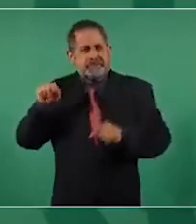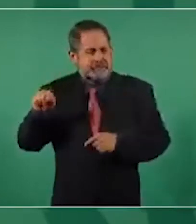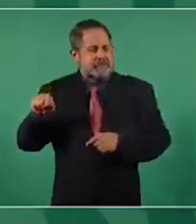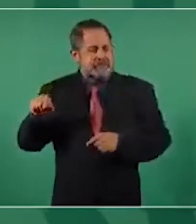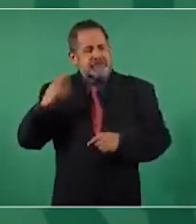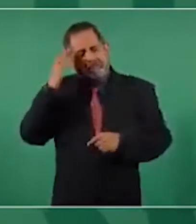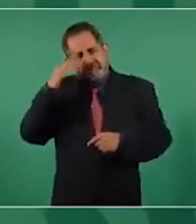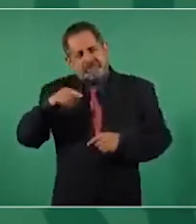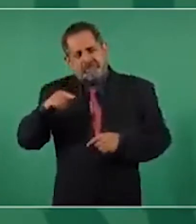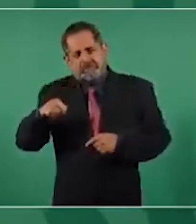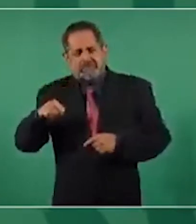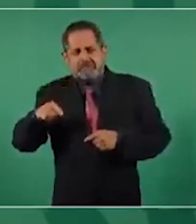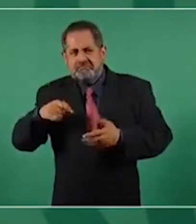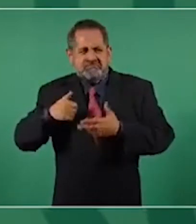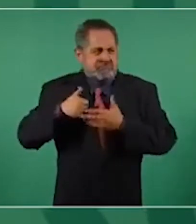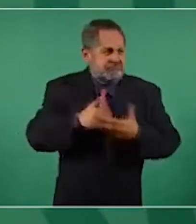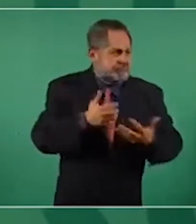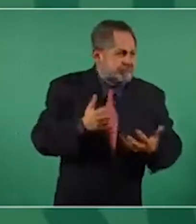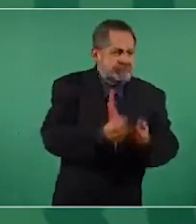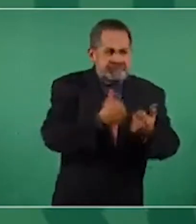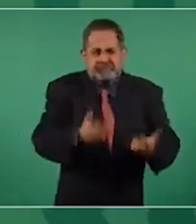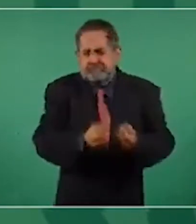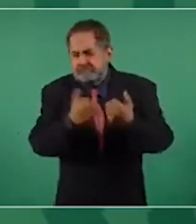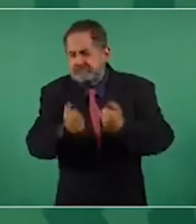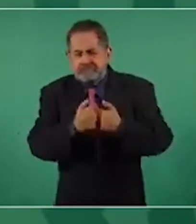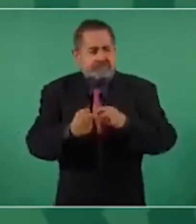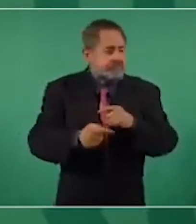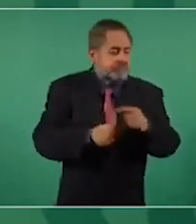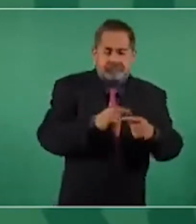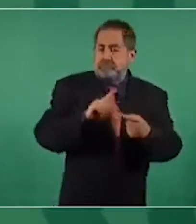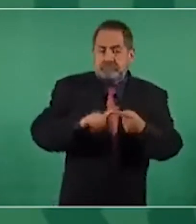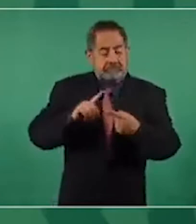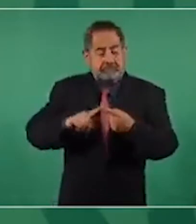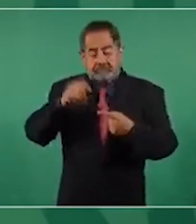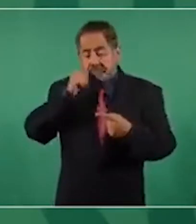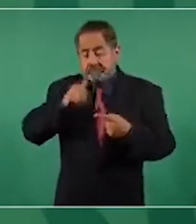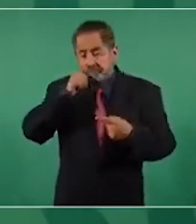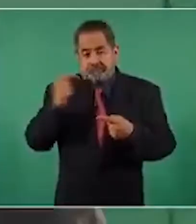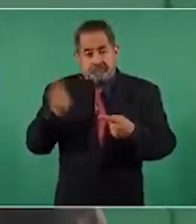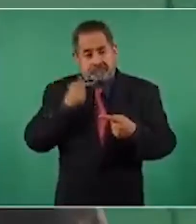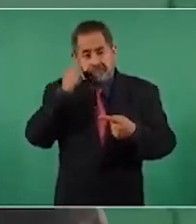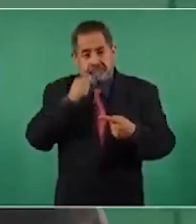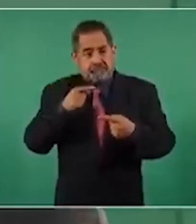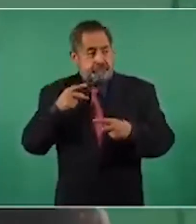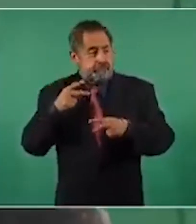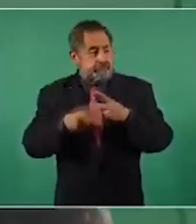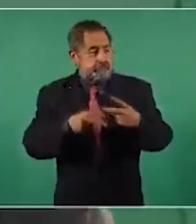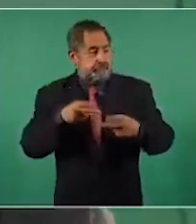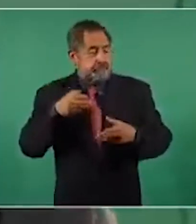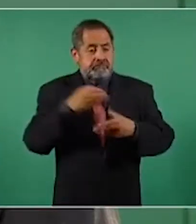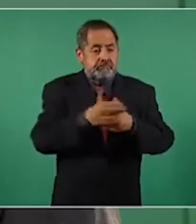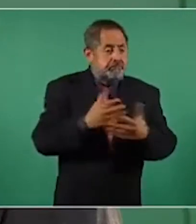Primero, prevenir, salvar vidas. Y una vez